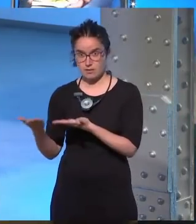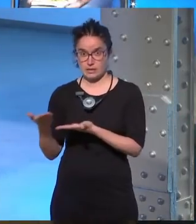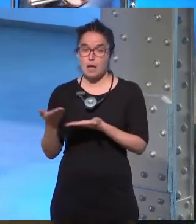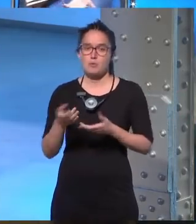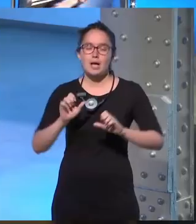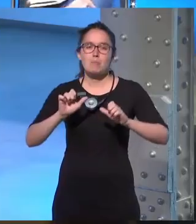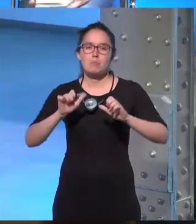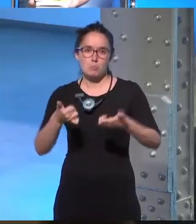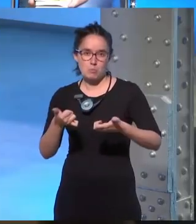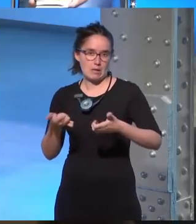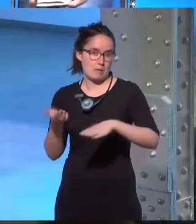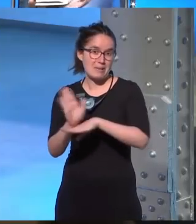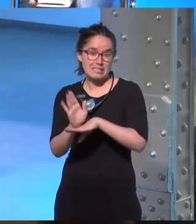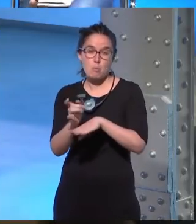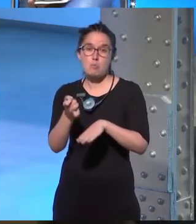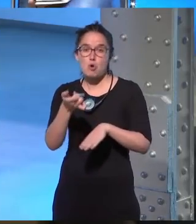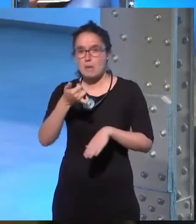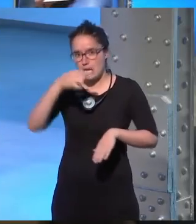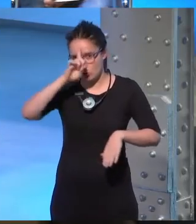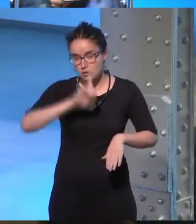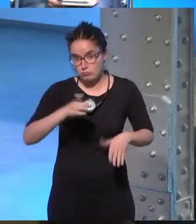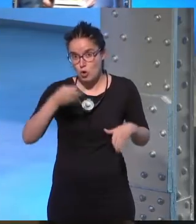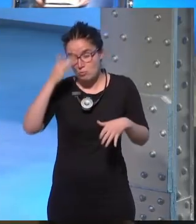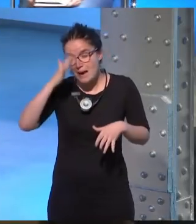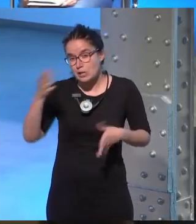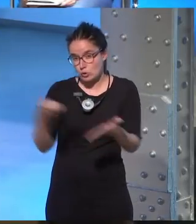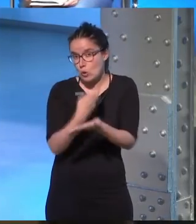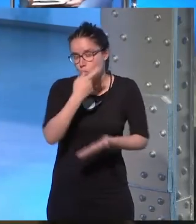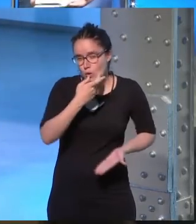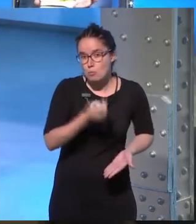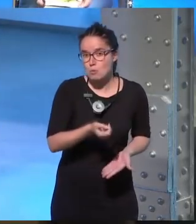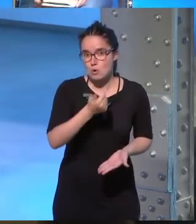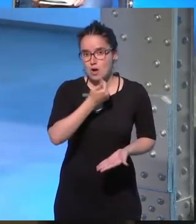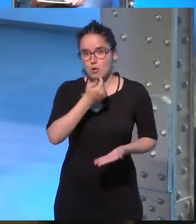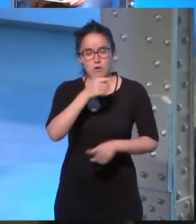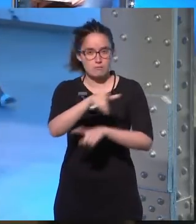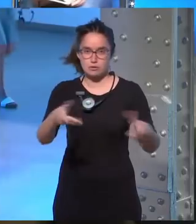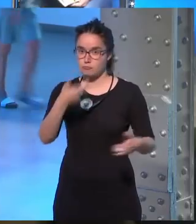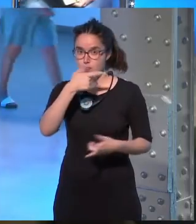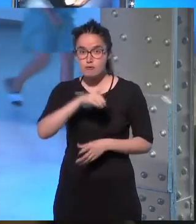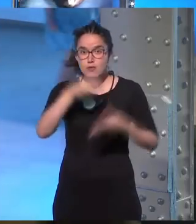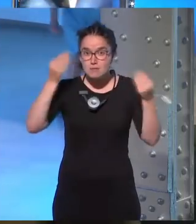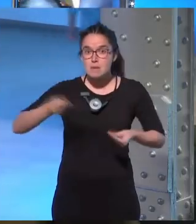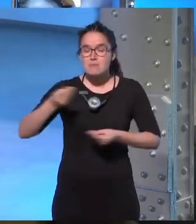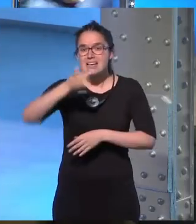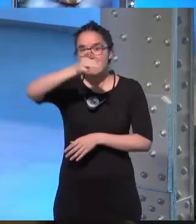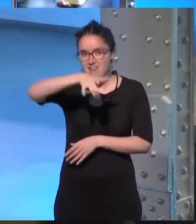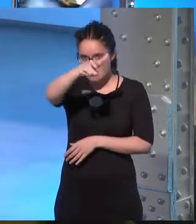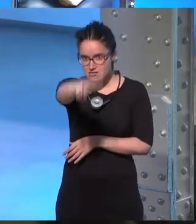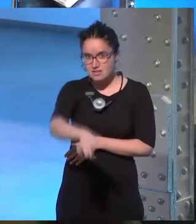a presentar un poco para los que no sepáis, que imagino que todos la conocéis un poco, pero para los que aún no sepáis bien quién es ella,